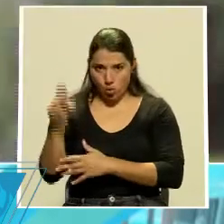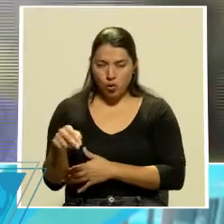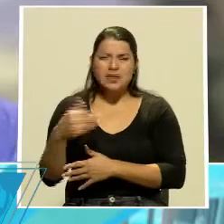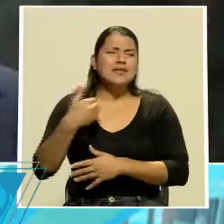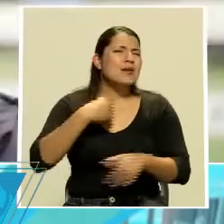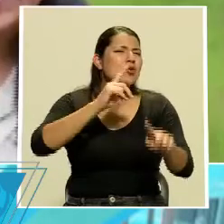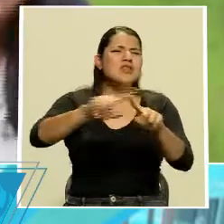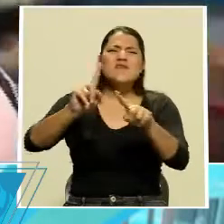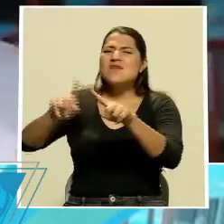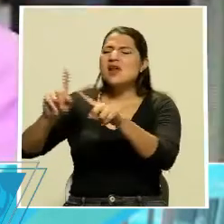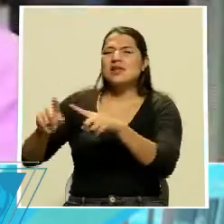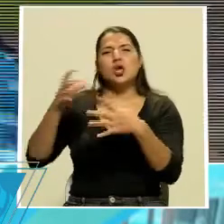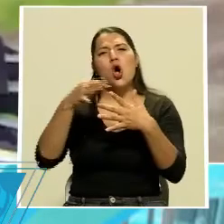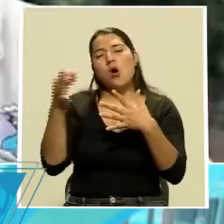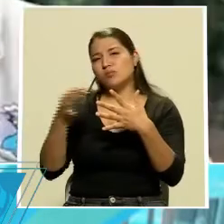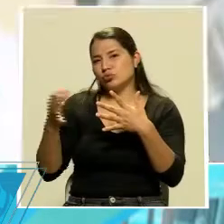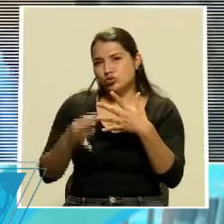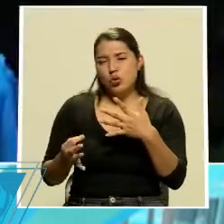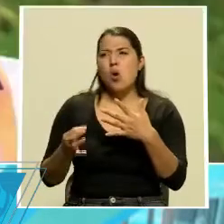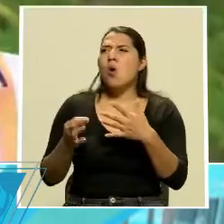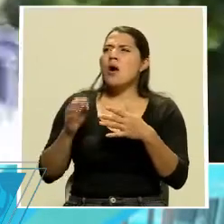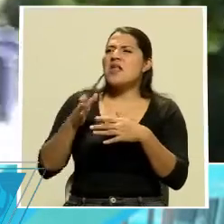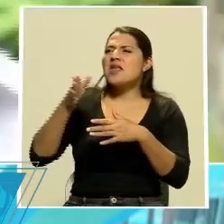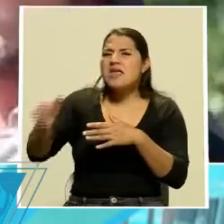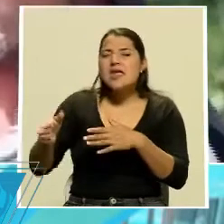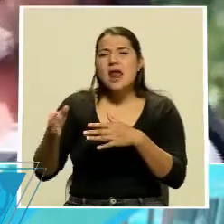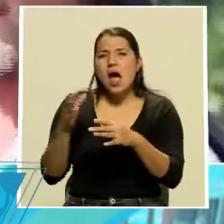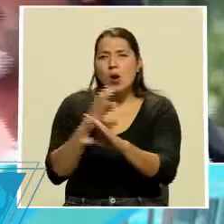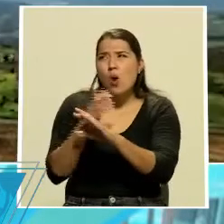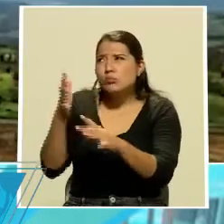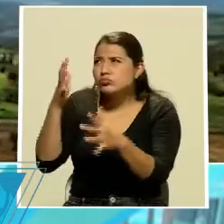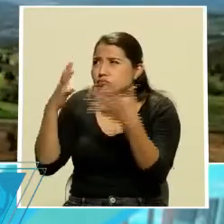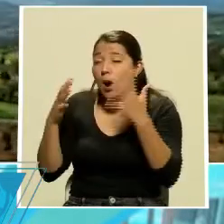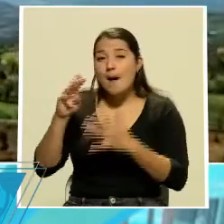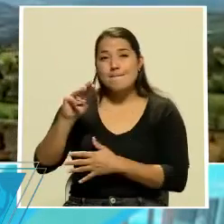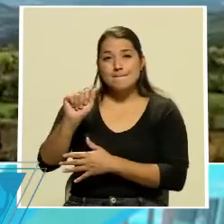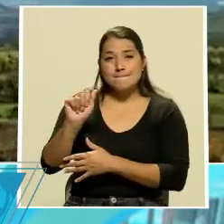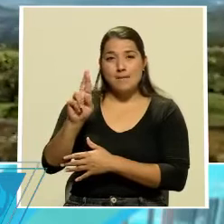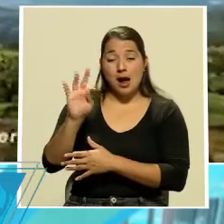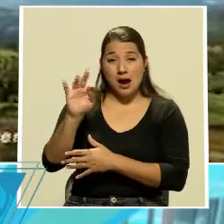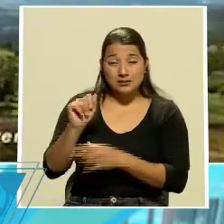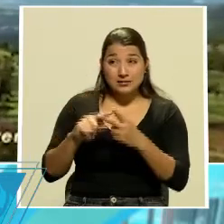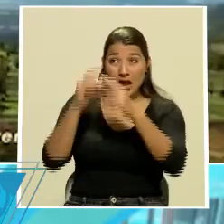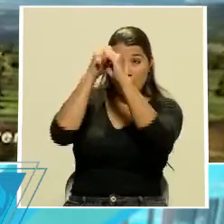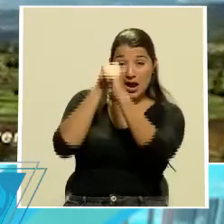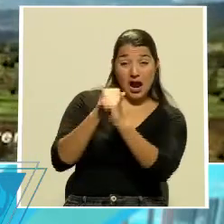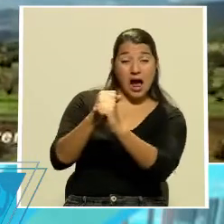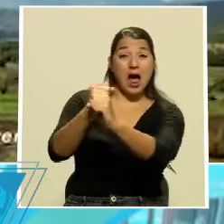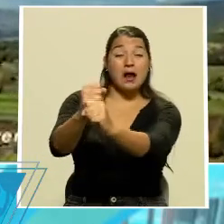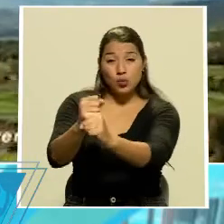gran variedad de tours a la Reserva La Marta, a la Reserva Espino Blanco, al Canopy de nuestros